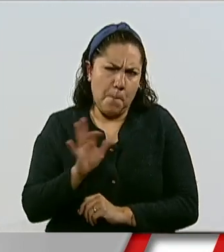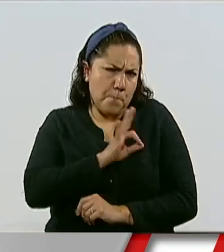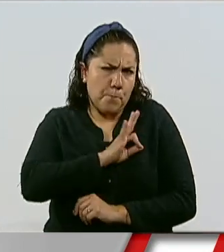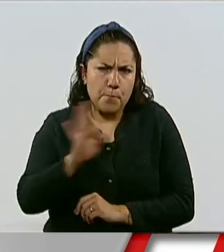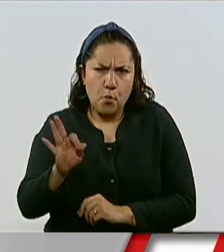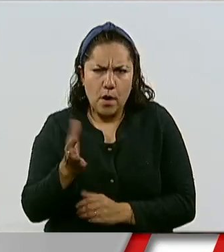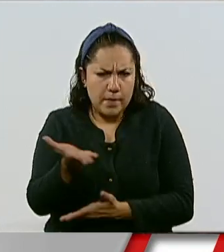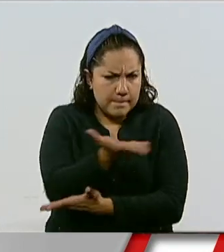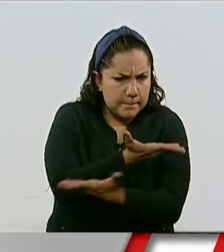consideración.